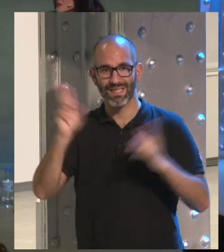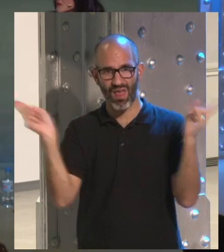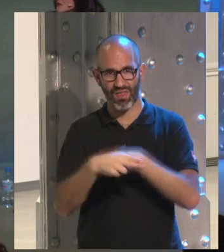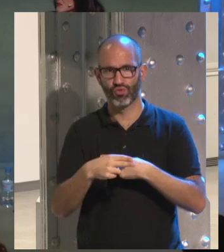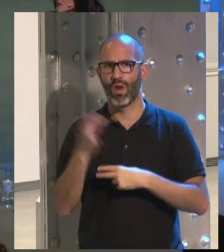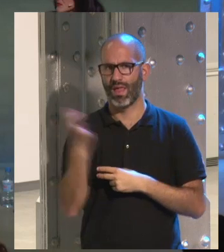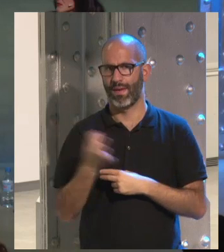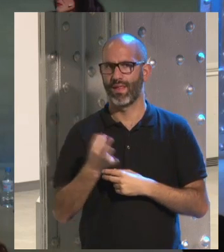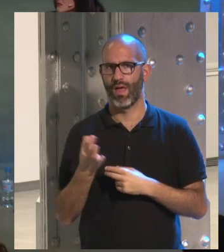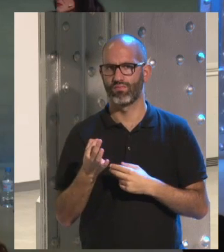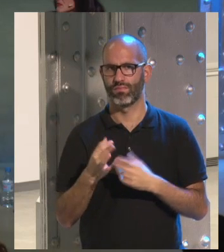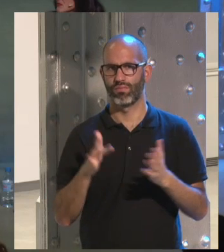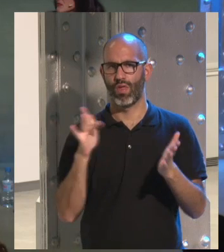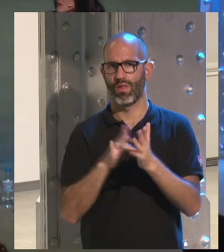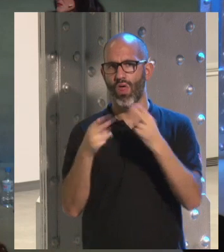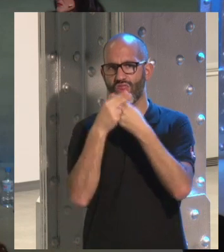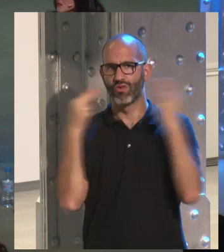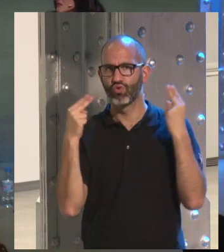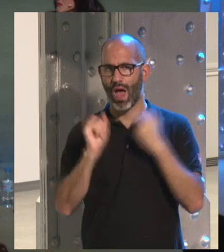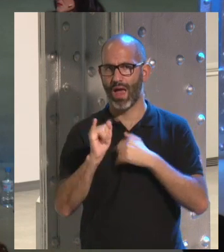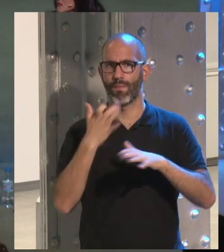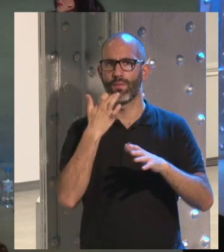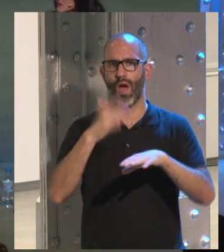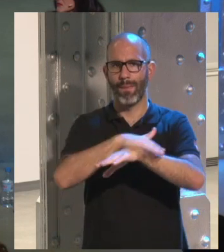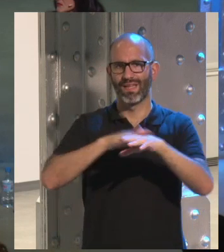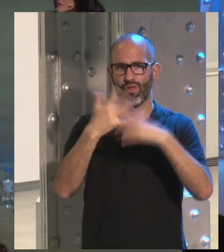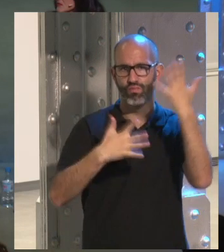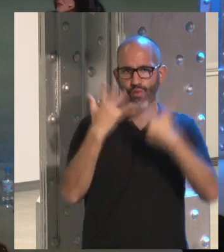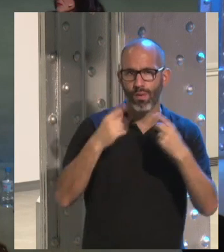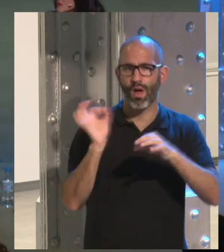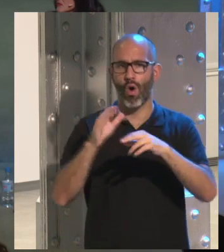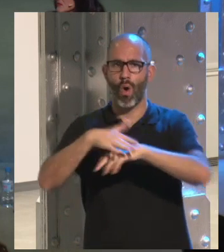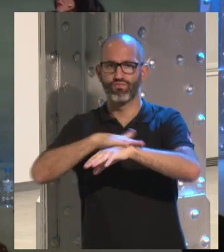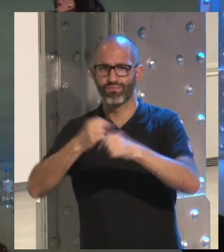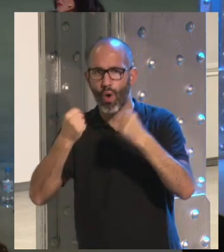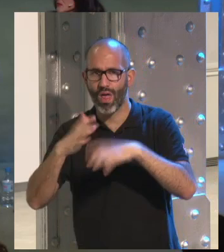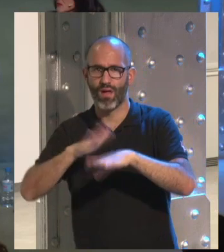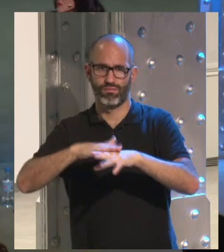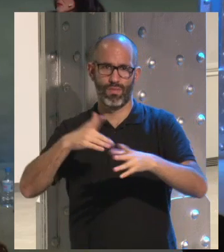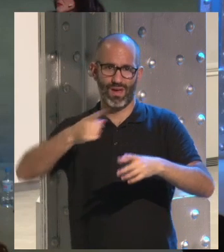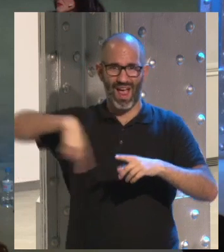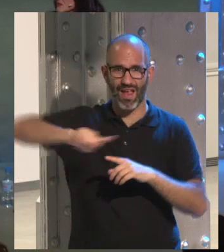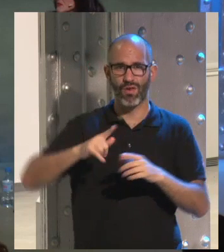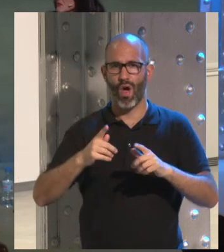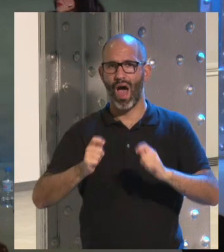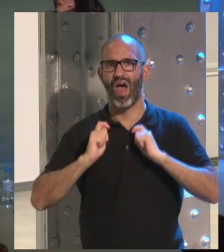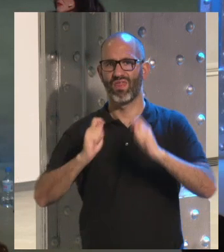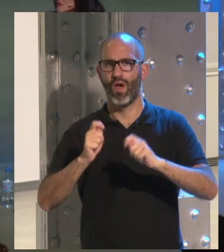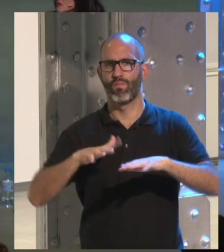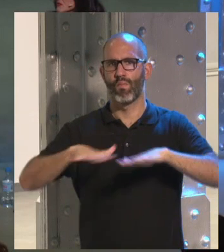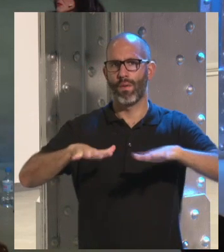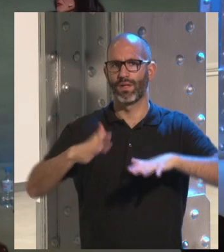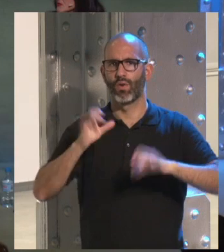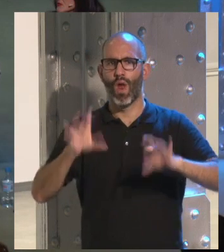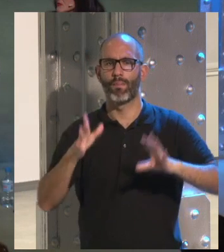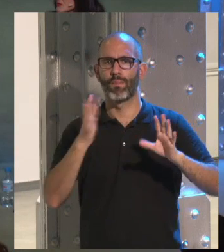la censura siempre viene de la administración pública del poder de los gobiernos donde hay censura de verdad han posibilitado movimientos como